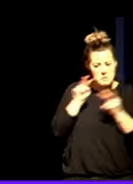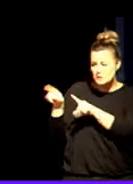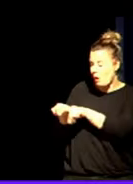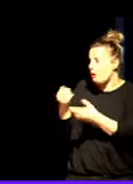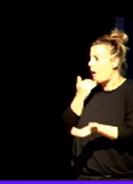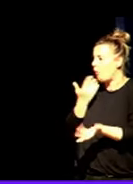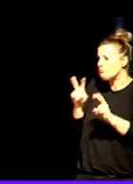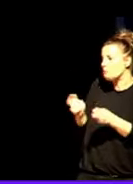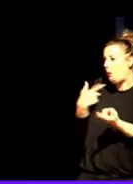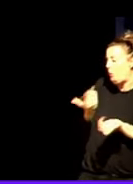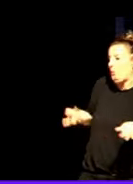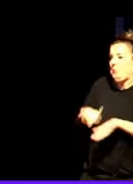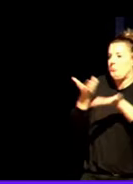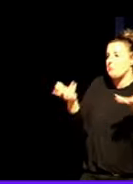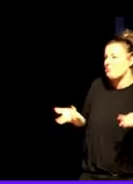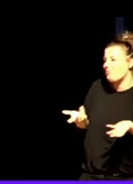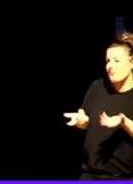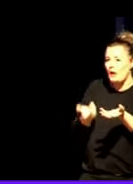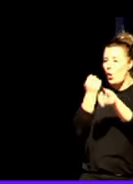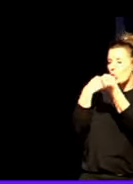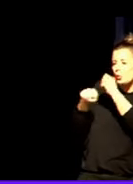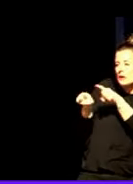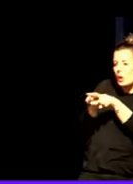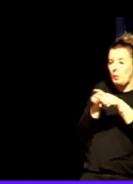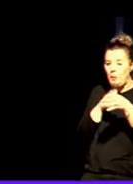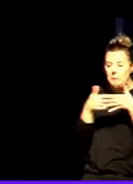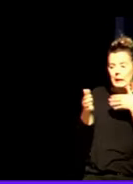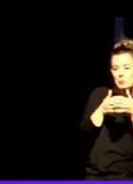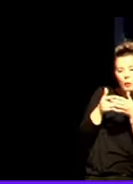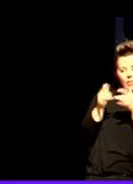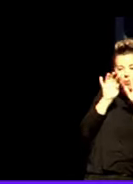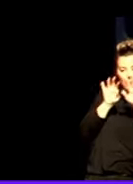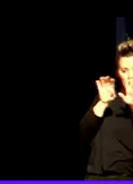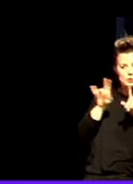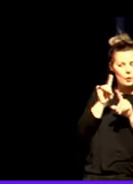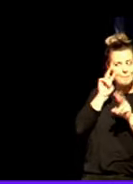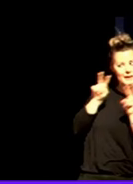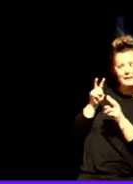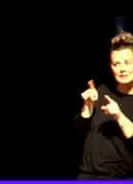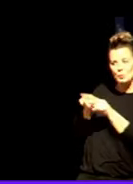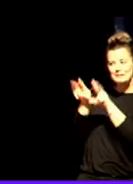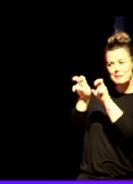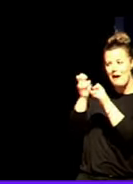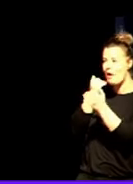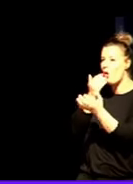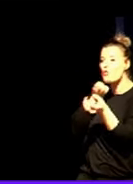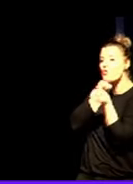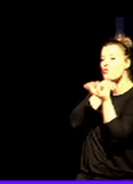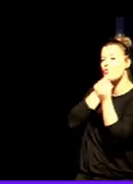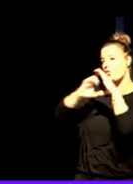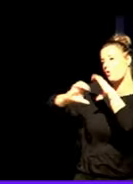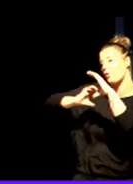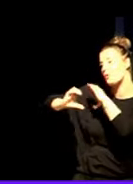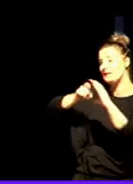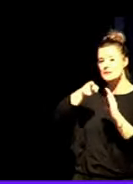instrumental, como una conducta manipulativa, pero como algo comunicativo. Eso únicamente exige un